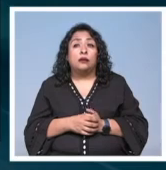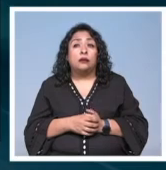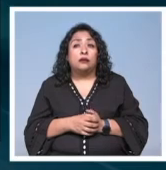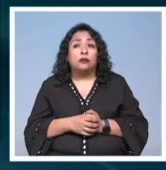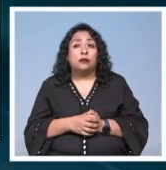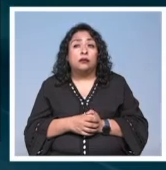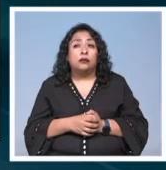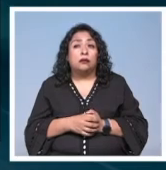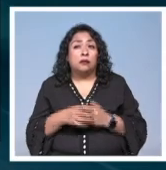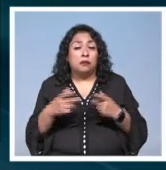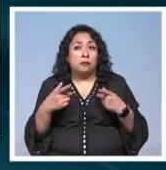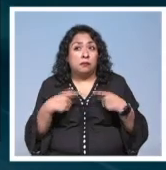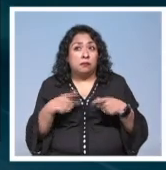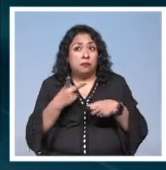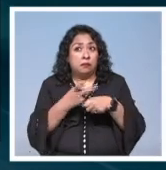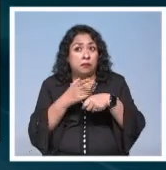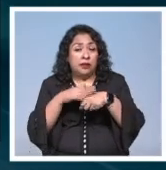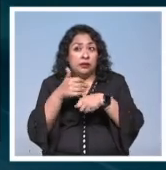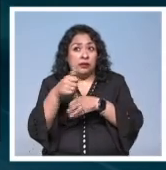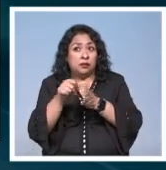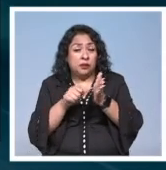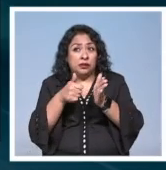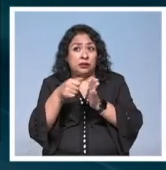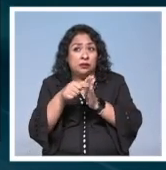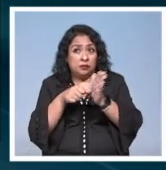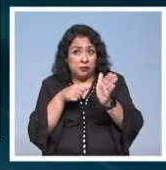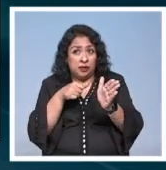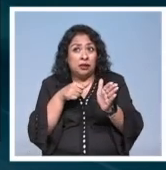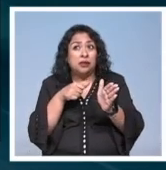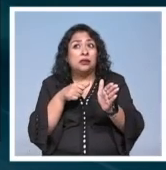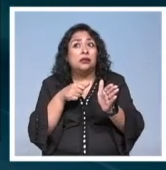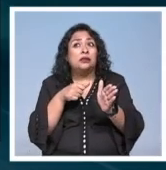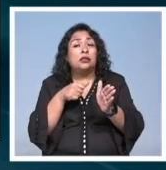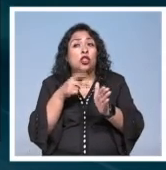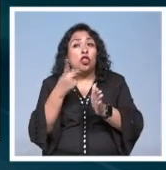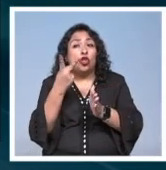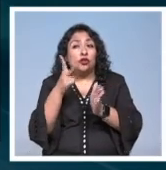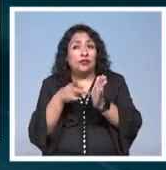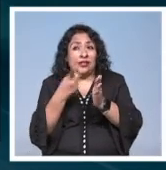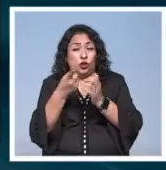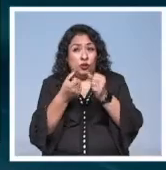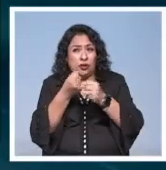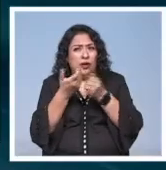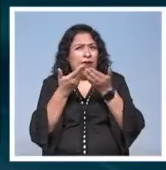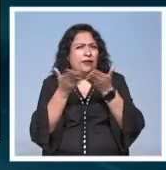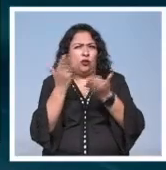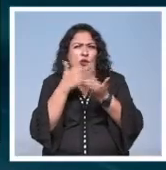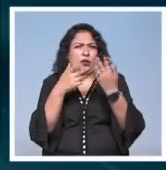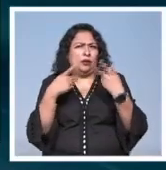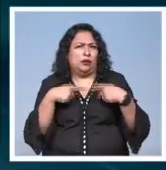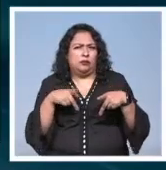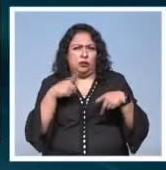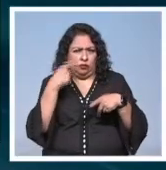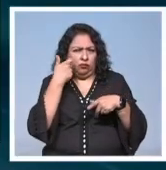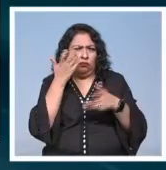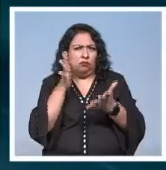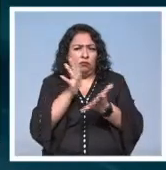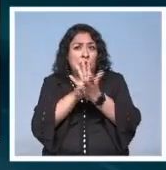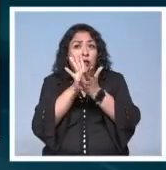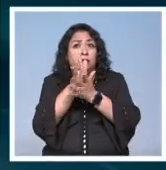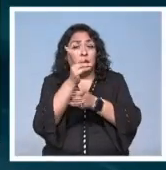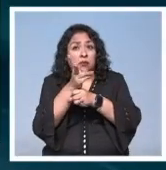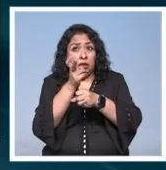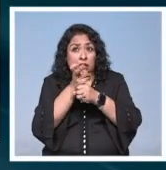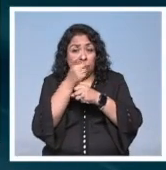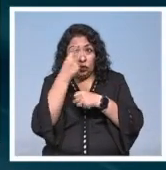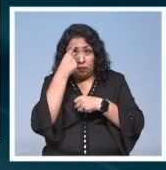publica convocatorias cada seis meses se publica durante este año y está abierta a todo el público para participar la invitación